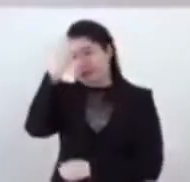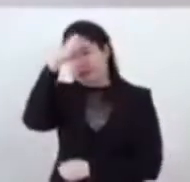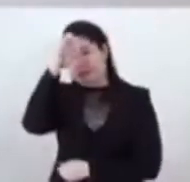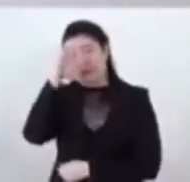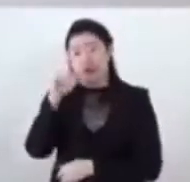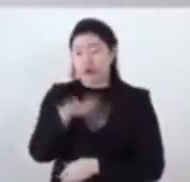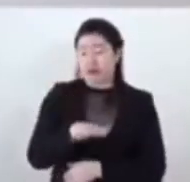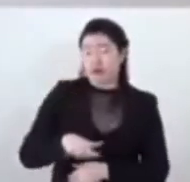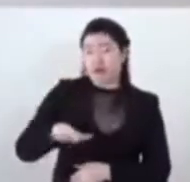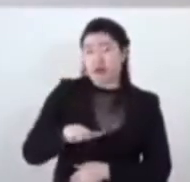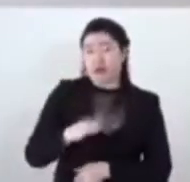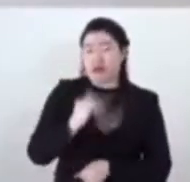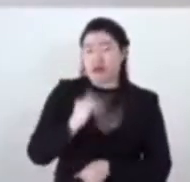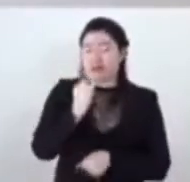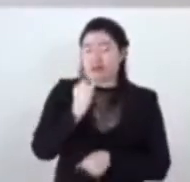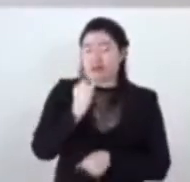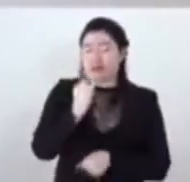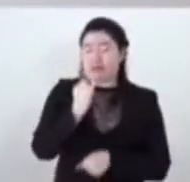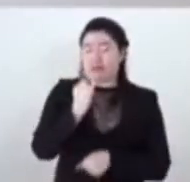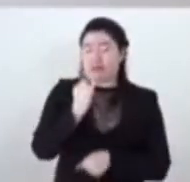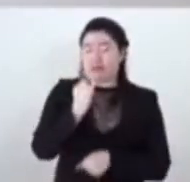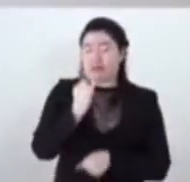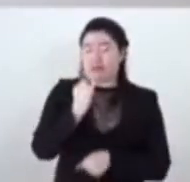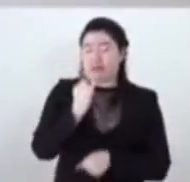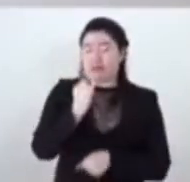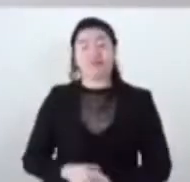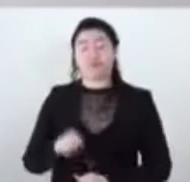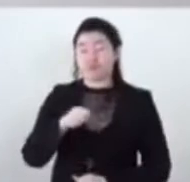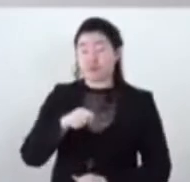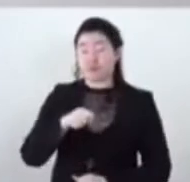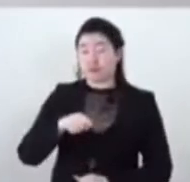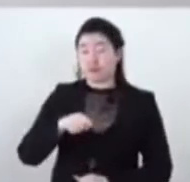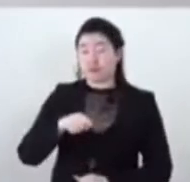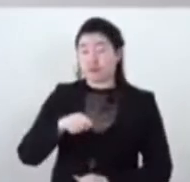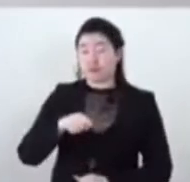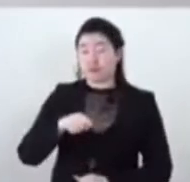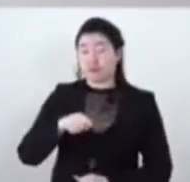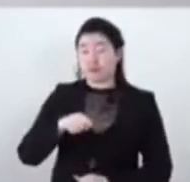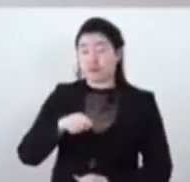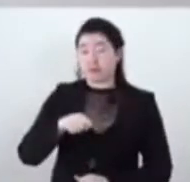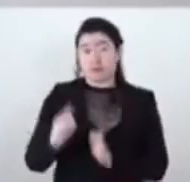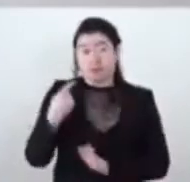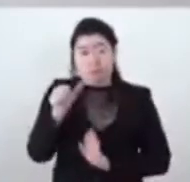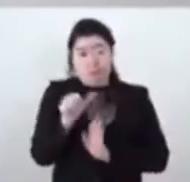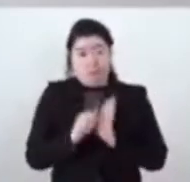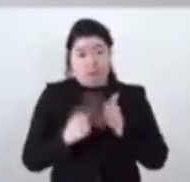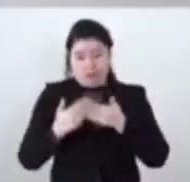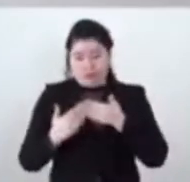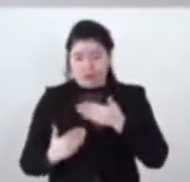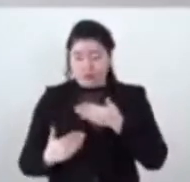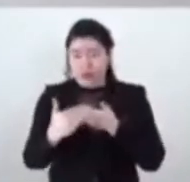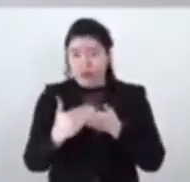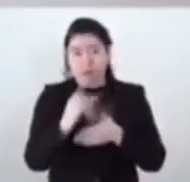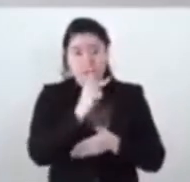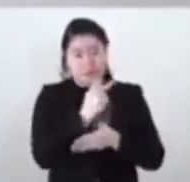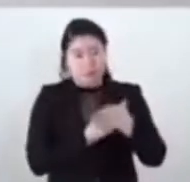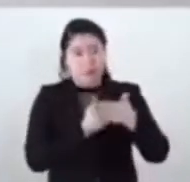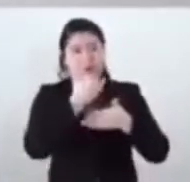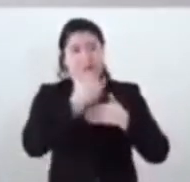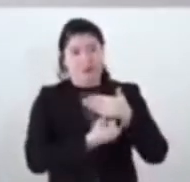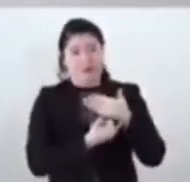docente y perito certificado. Ellos deberán presentar en un mes este proyecto